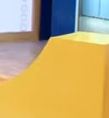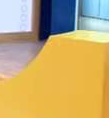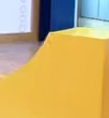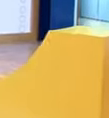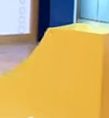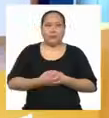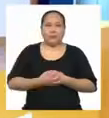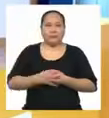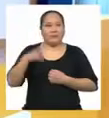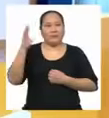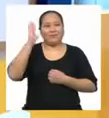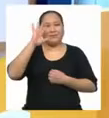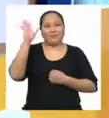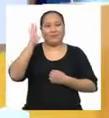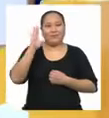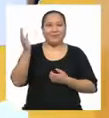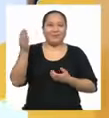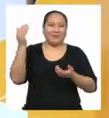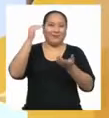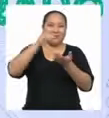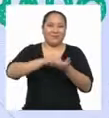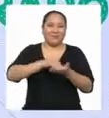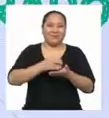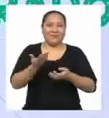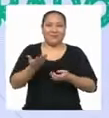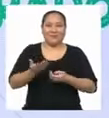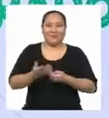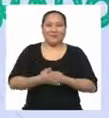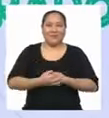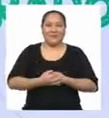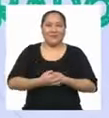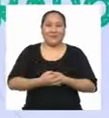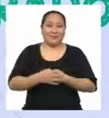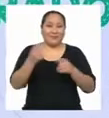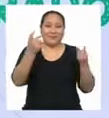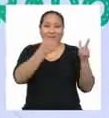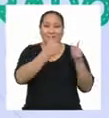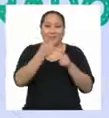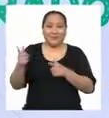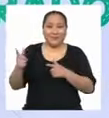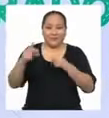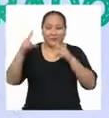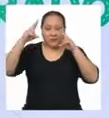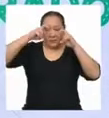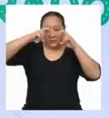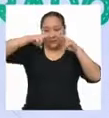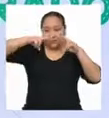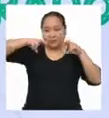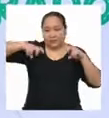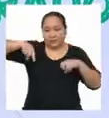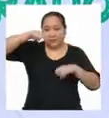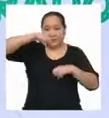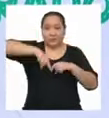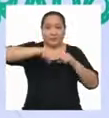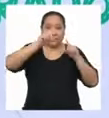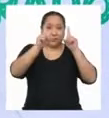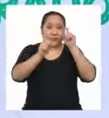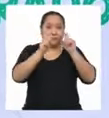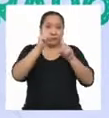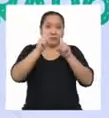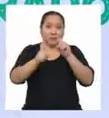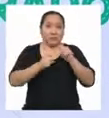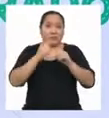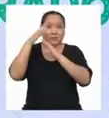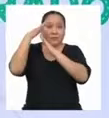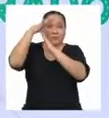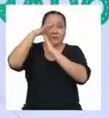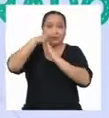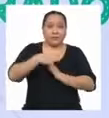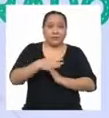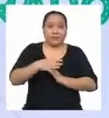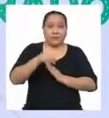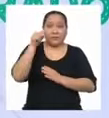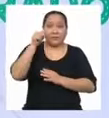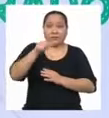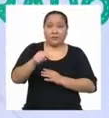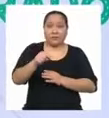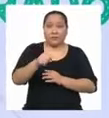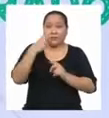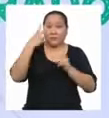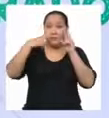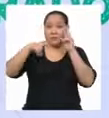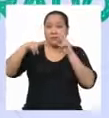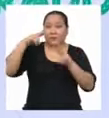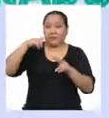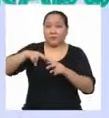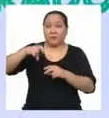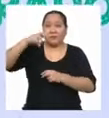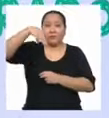Hola nuevamente ¿Listos para analizar nuestras encuestas sobre la discriminación Determinando